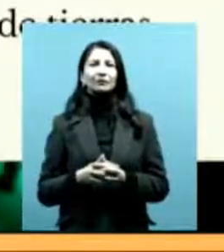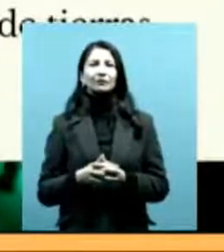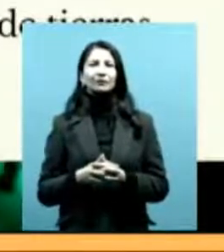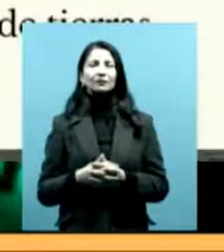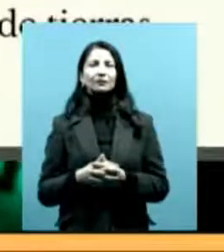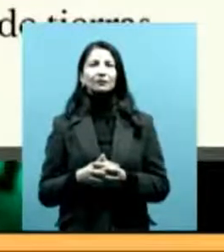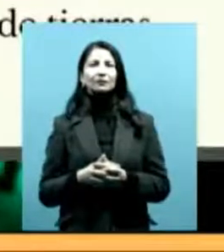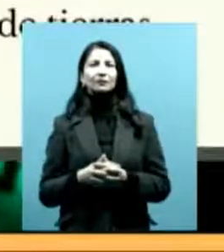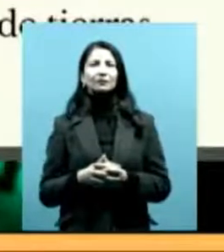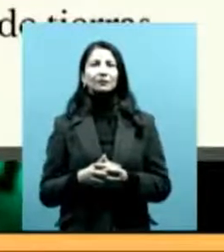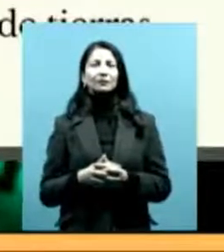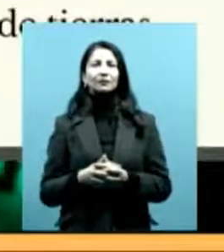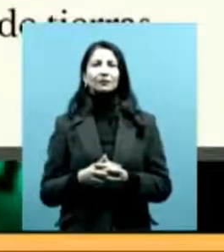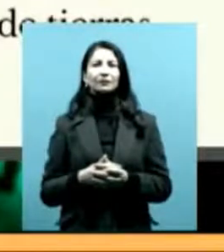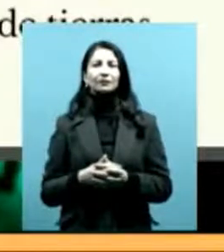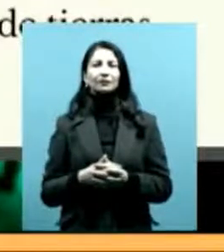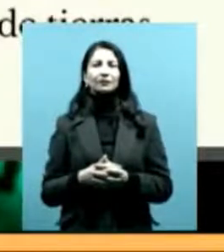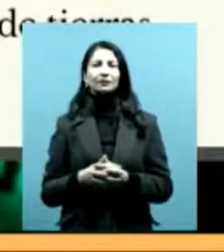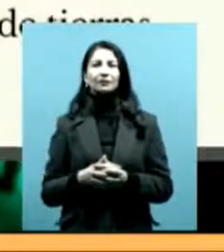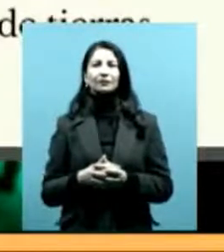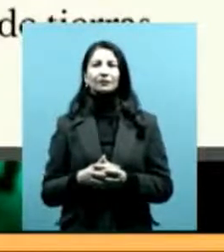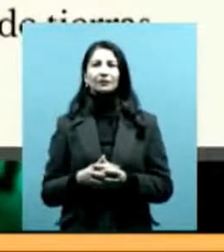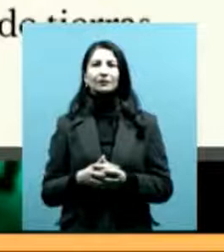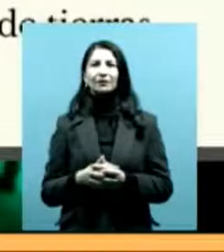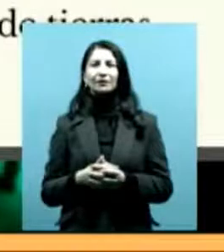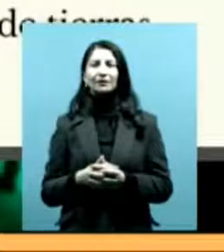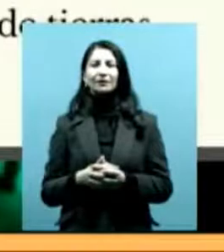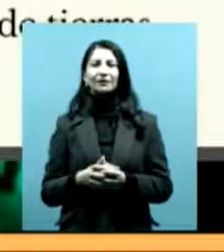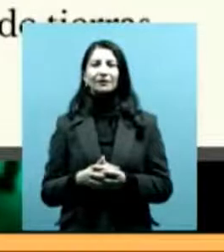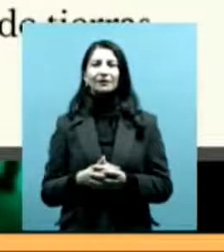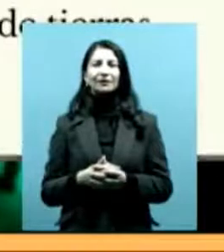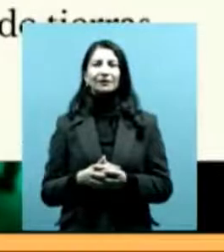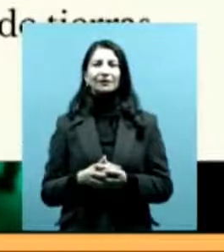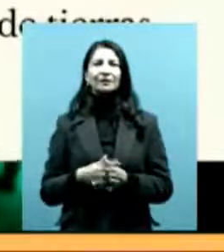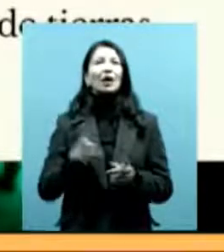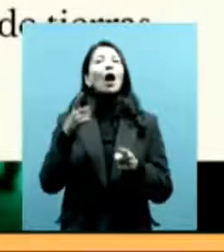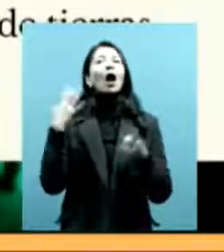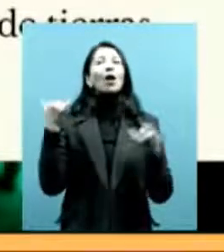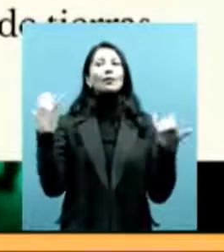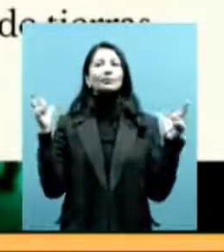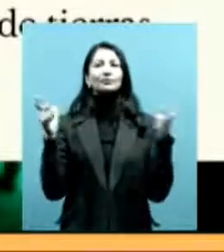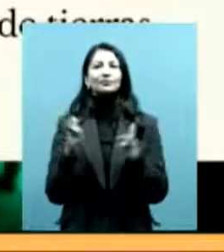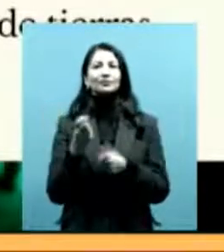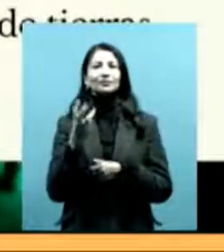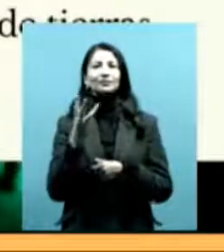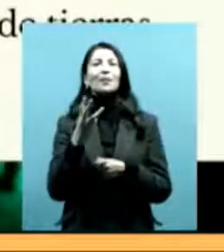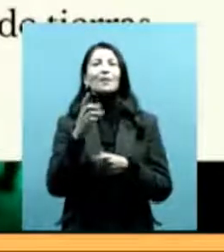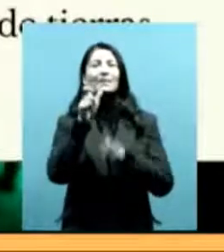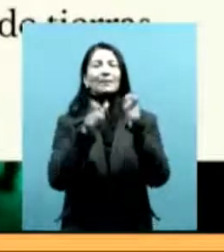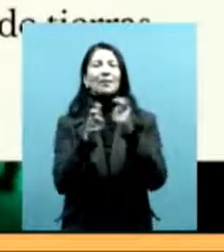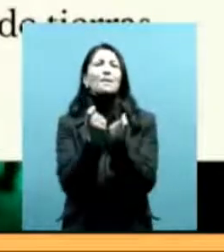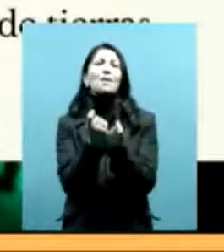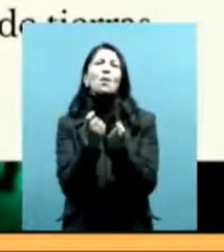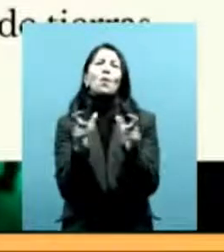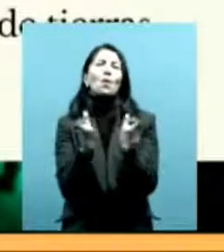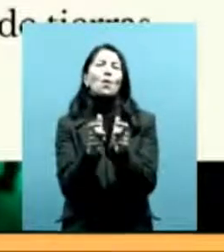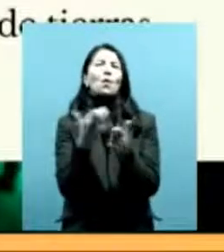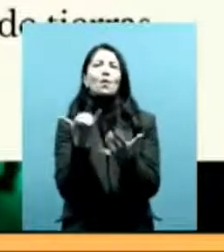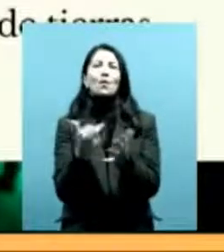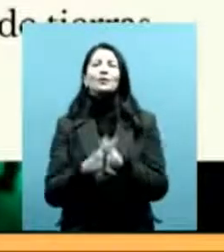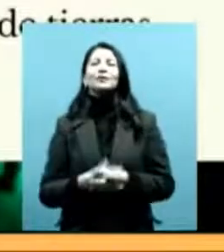centrar en el reconocimiento de tierras porque parece paradójico. Hay muy pocas evidencias y huellas de reconocimiento estatal.